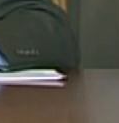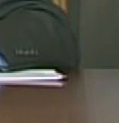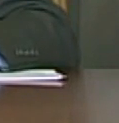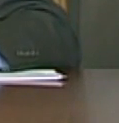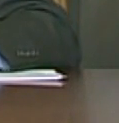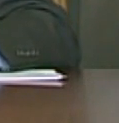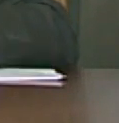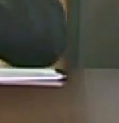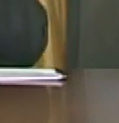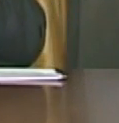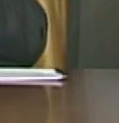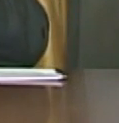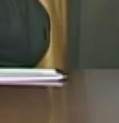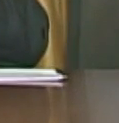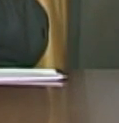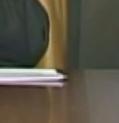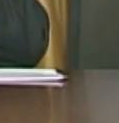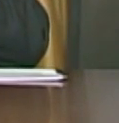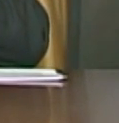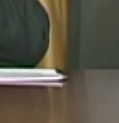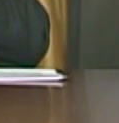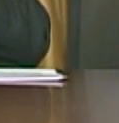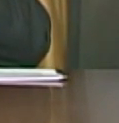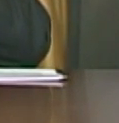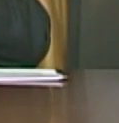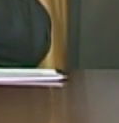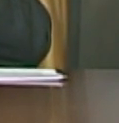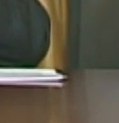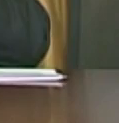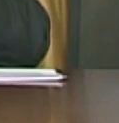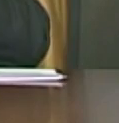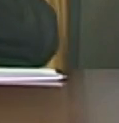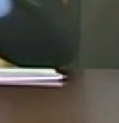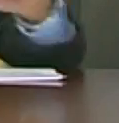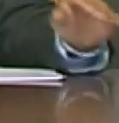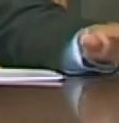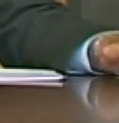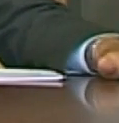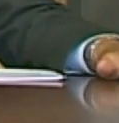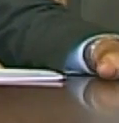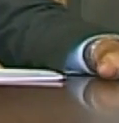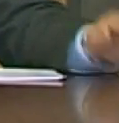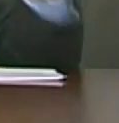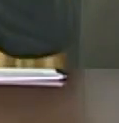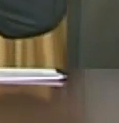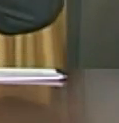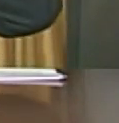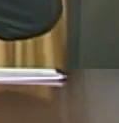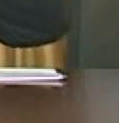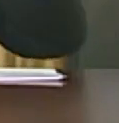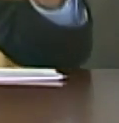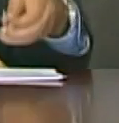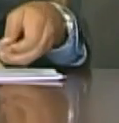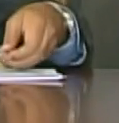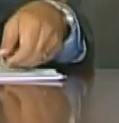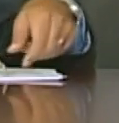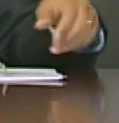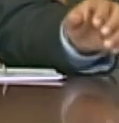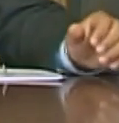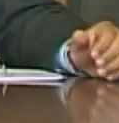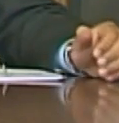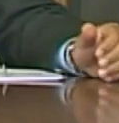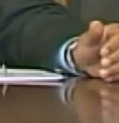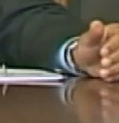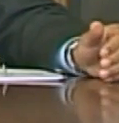fuerza igualmente he decidido designar como nuevo ministro de transporte y obras